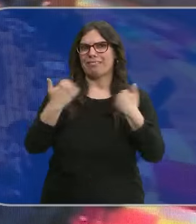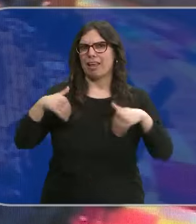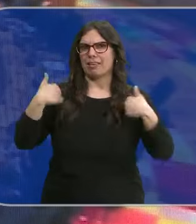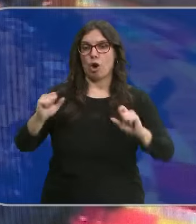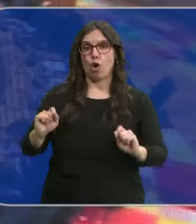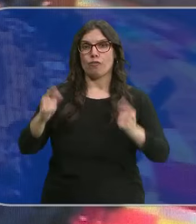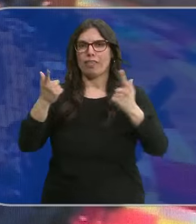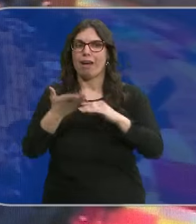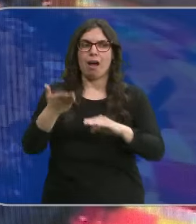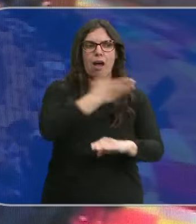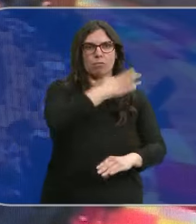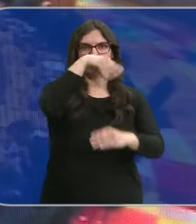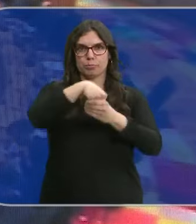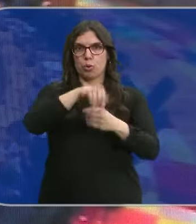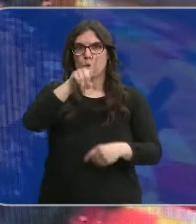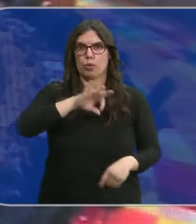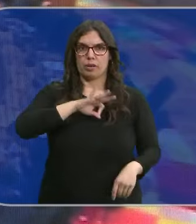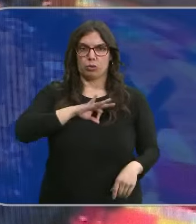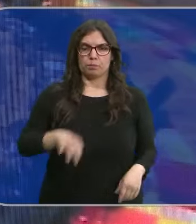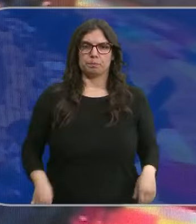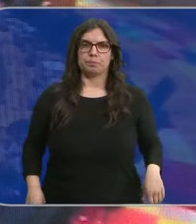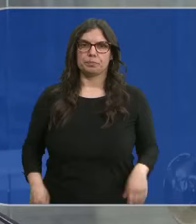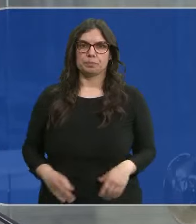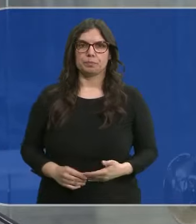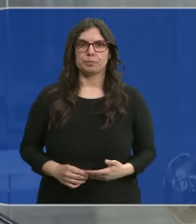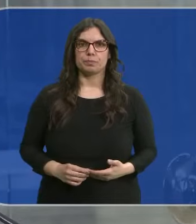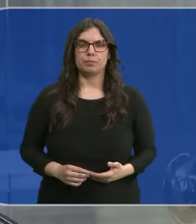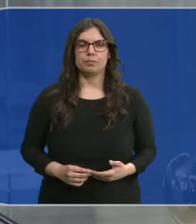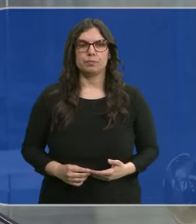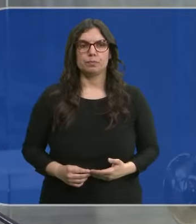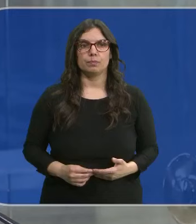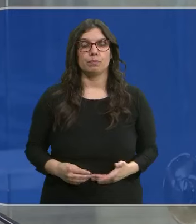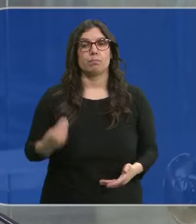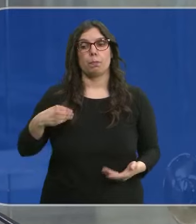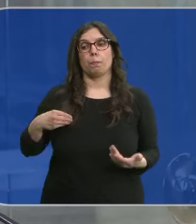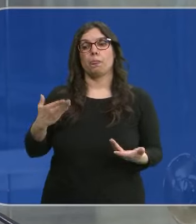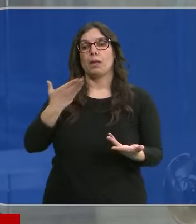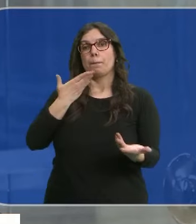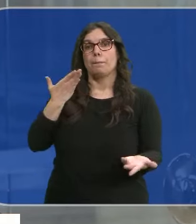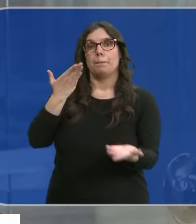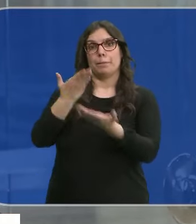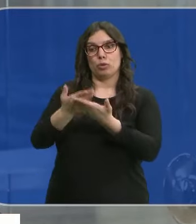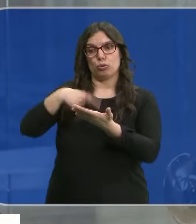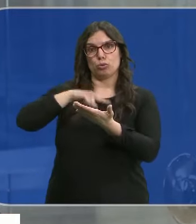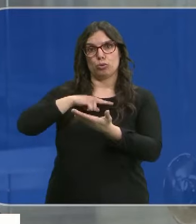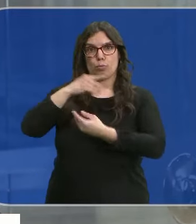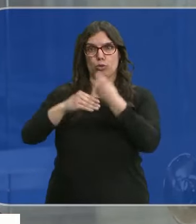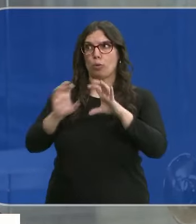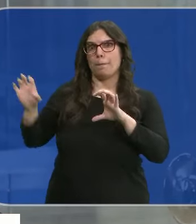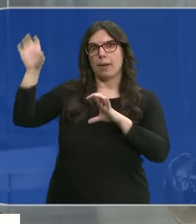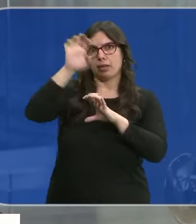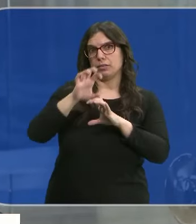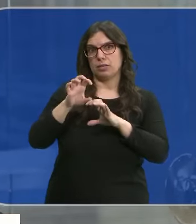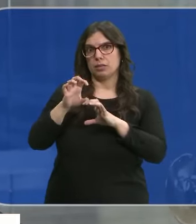que entre en vigor con efecto retroactivo desde el 1 de enero. De las peticiones que hemos efectuado los Estados miembros,